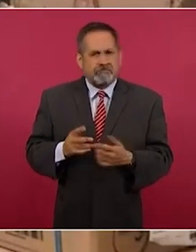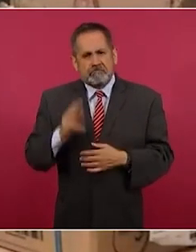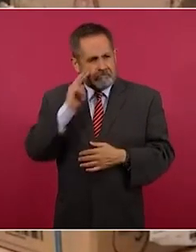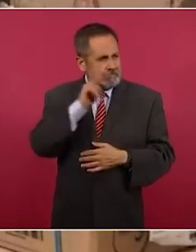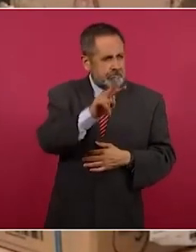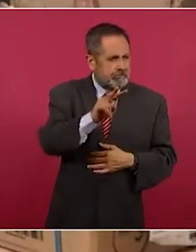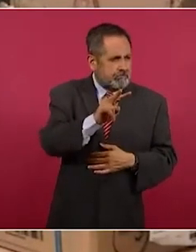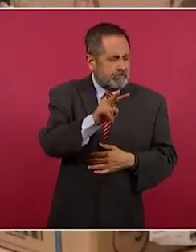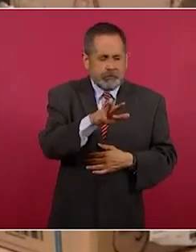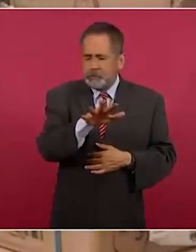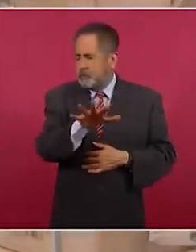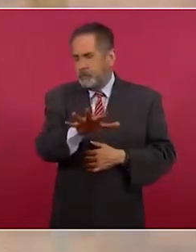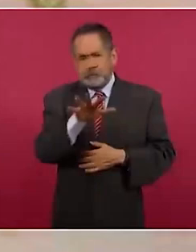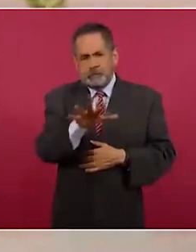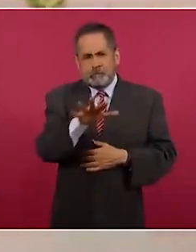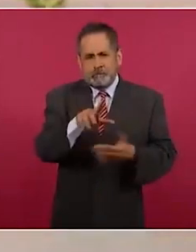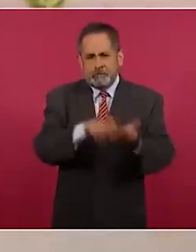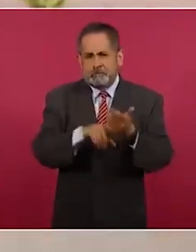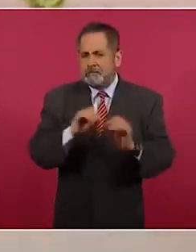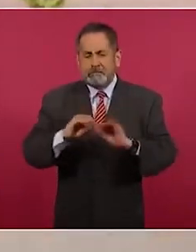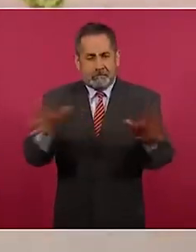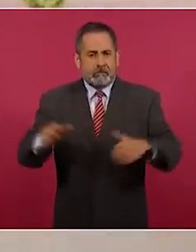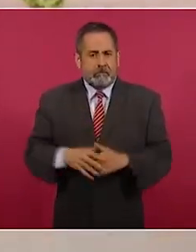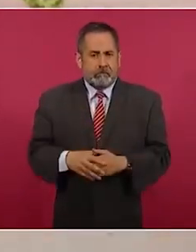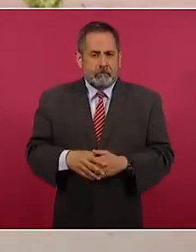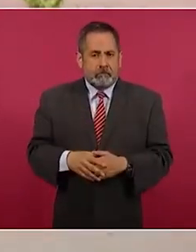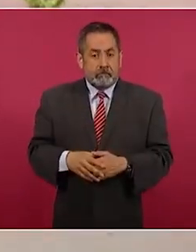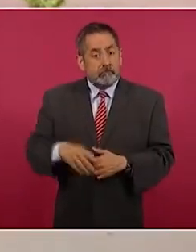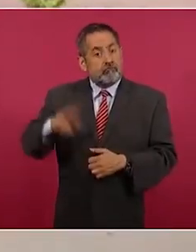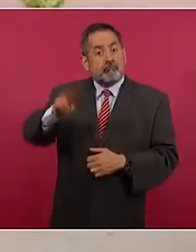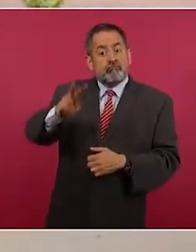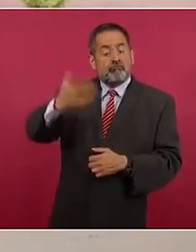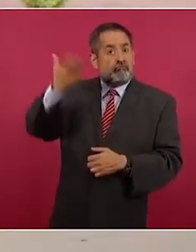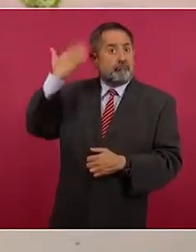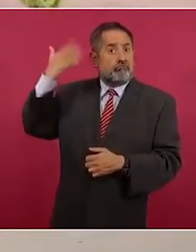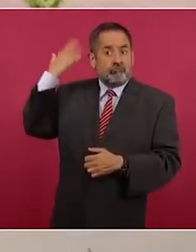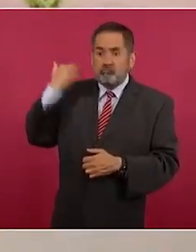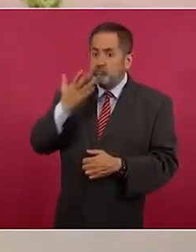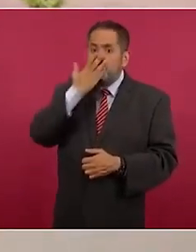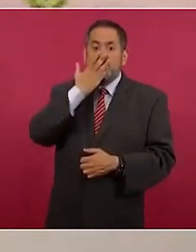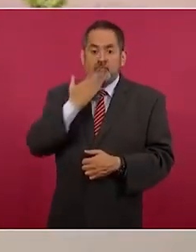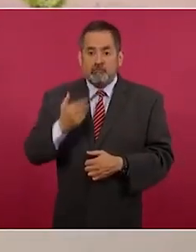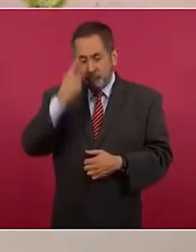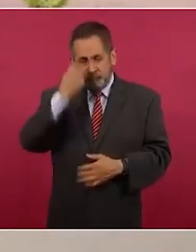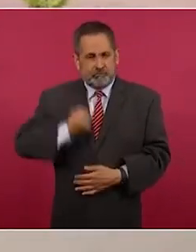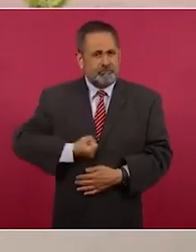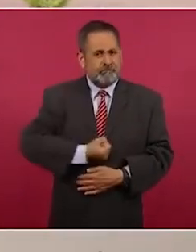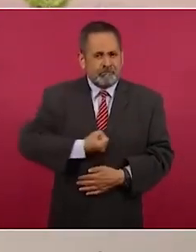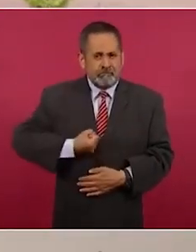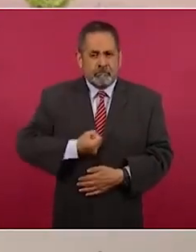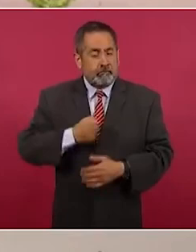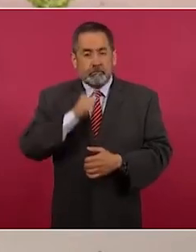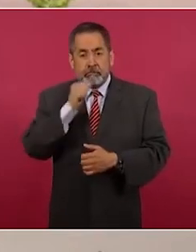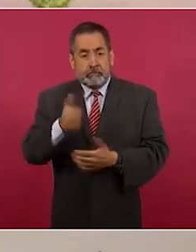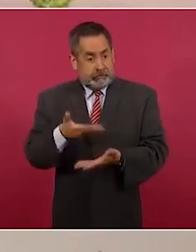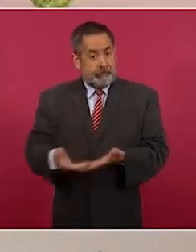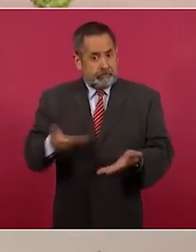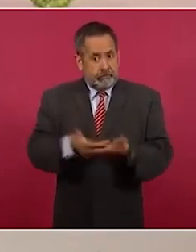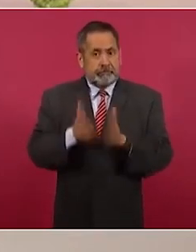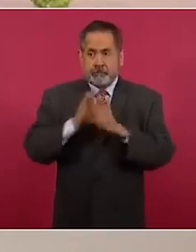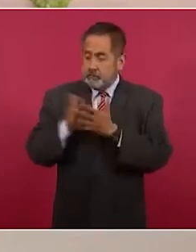ve, se nota desde la simple vista. La verdad, pues no contábamos con ultrasonido y nos acaba de